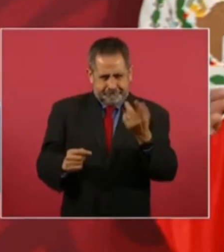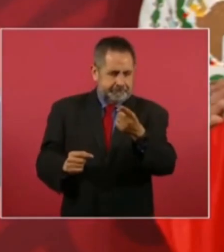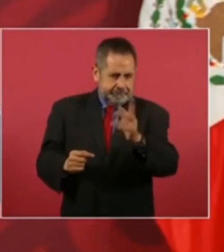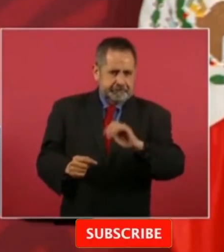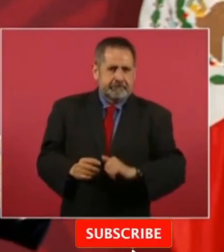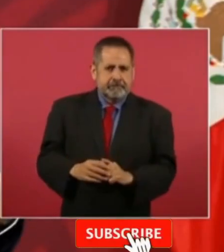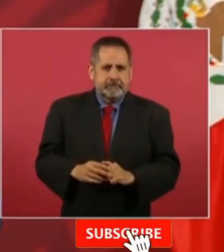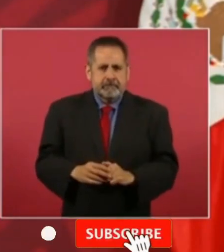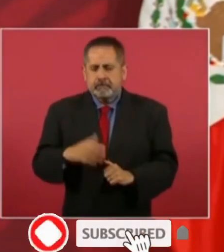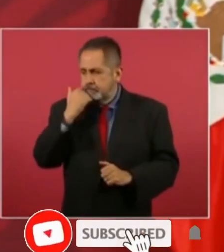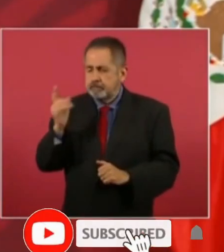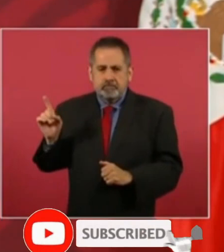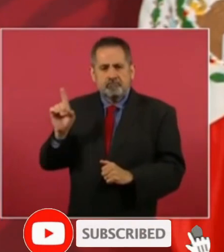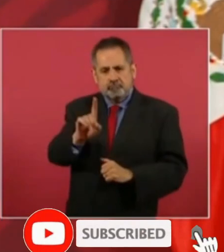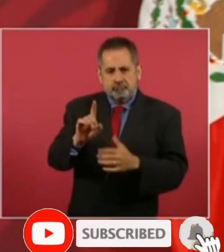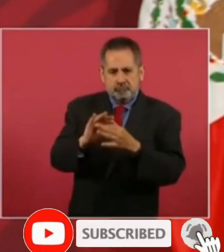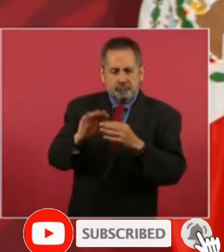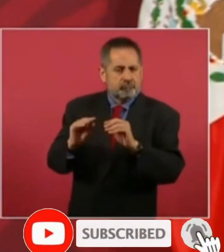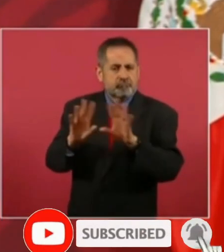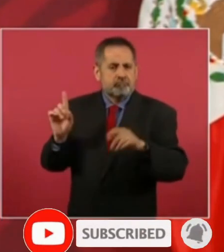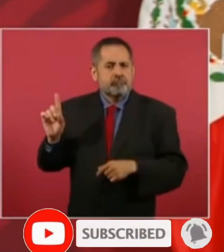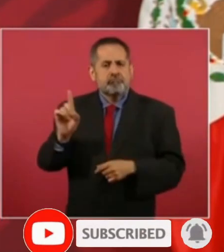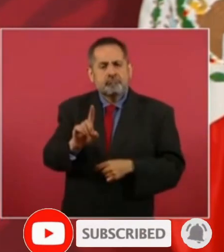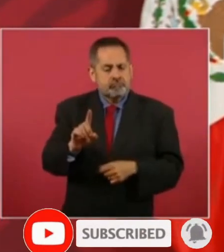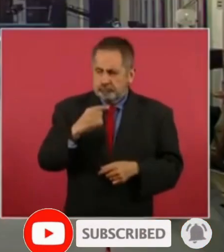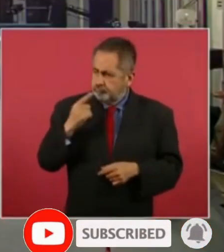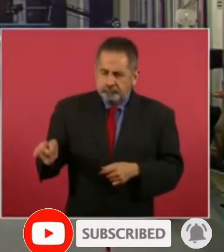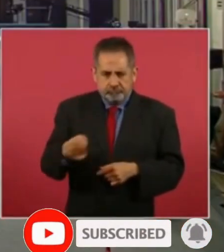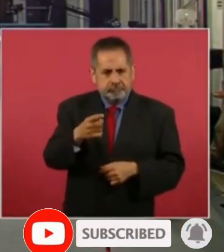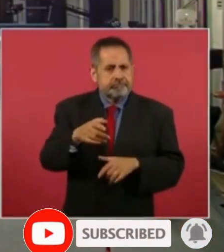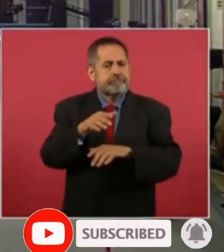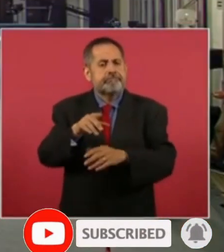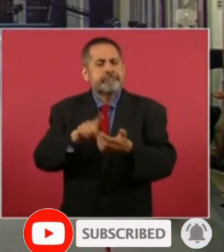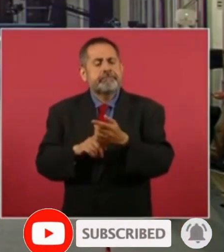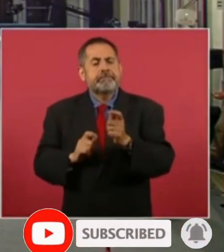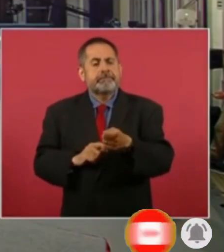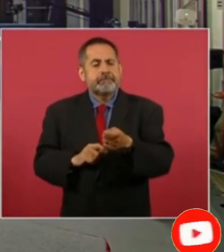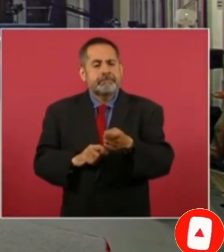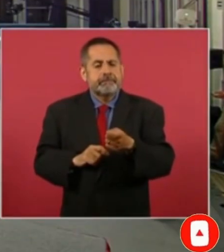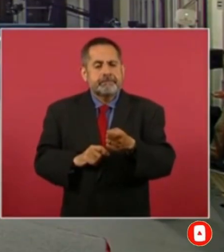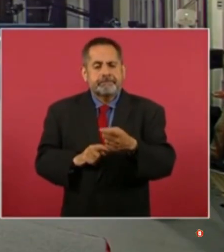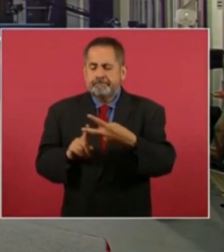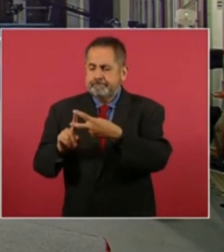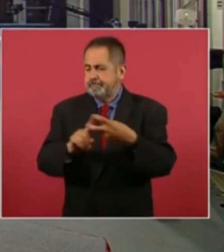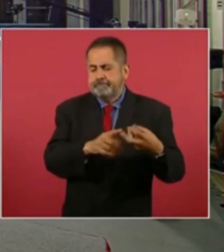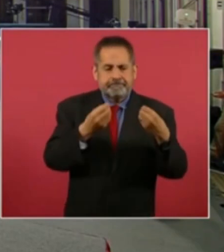me gustaría que explicaras lo de la trata